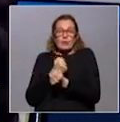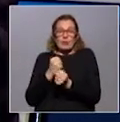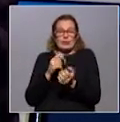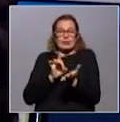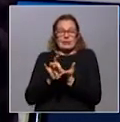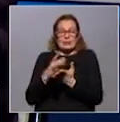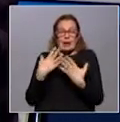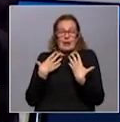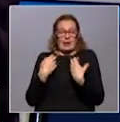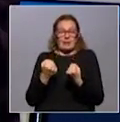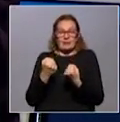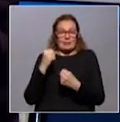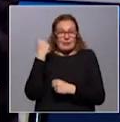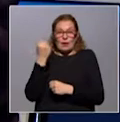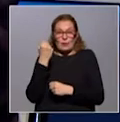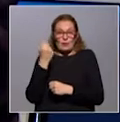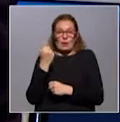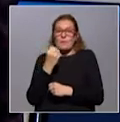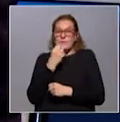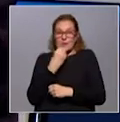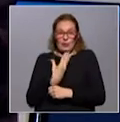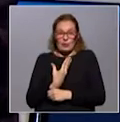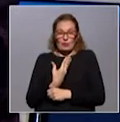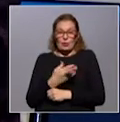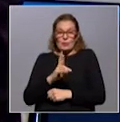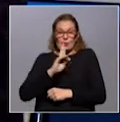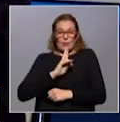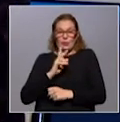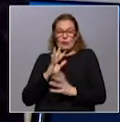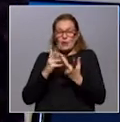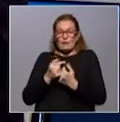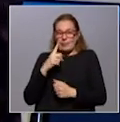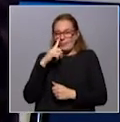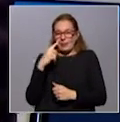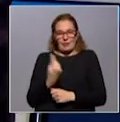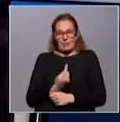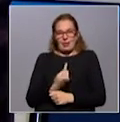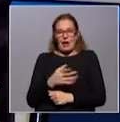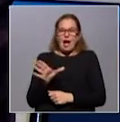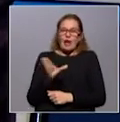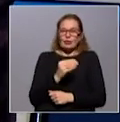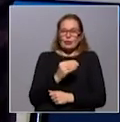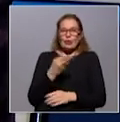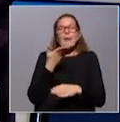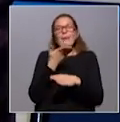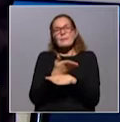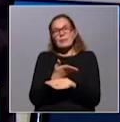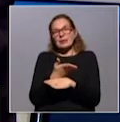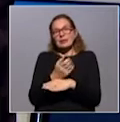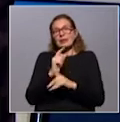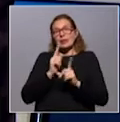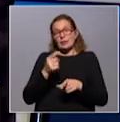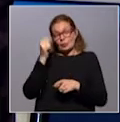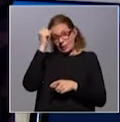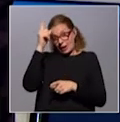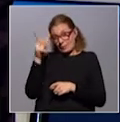de salud sea mucho más resiliente, responde de una manera más rápida a todos los requerimientos y tiene una capacidad